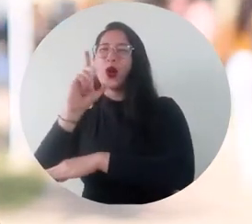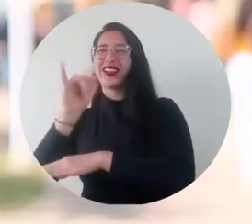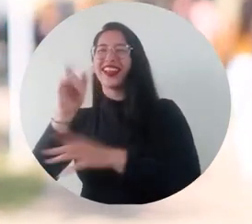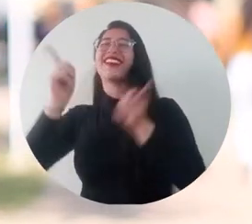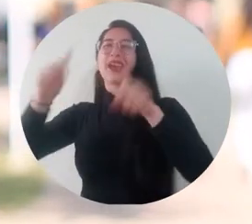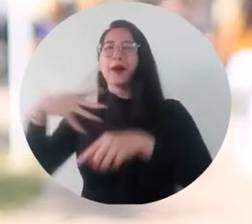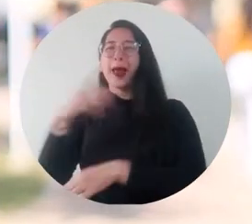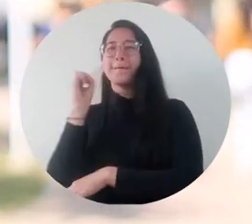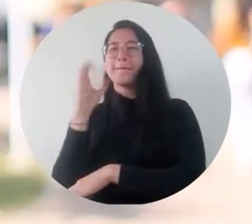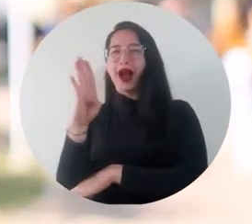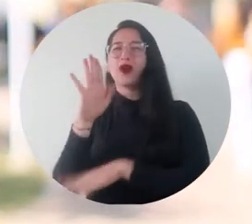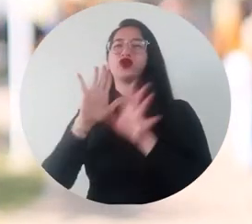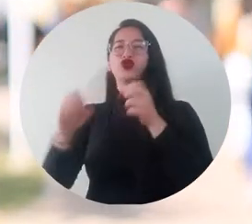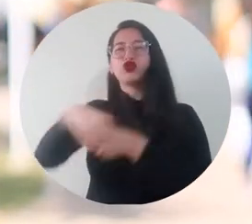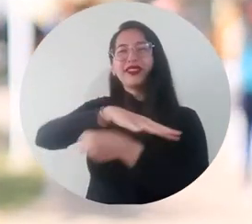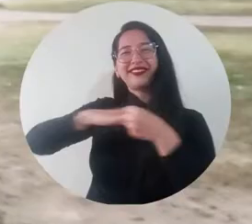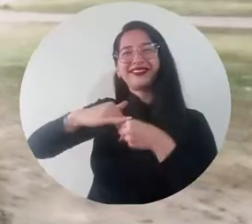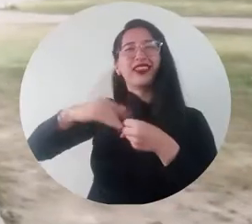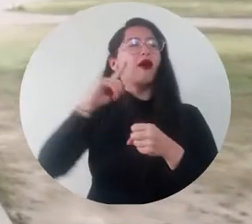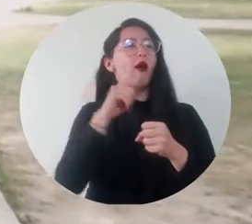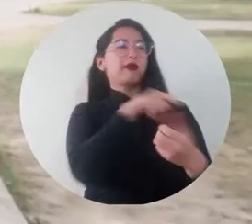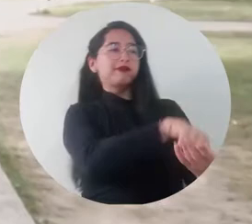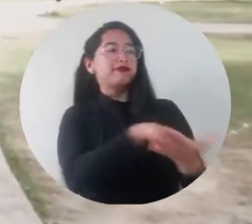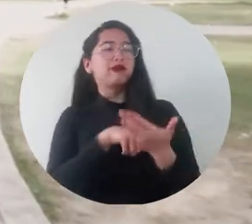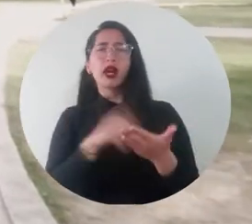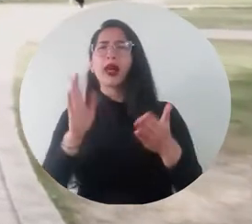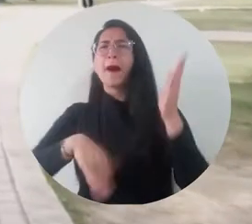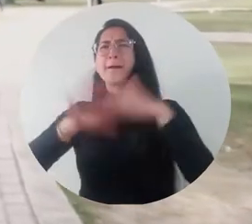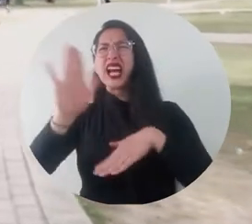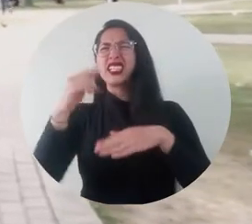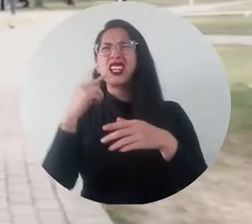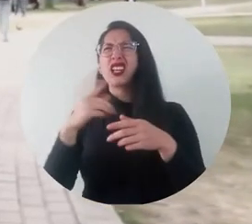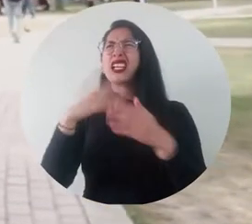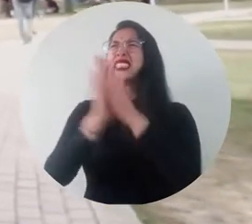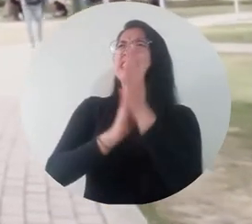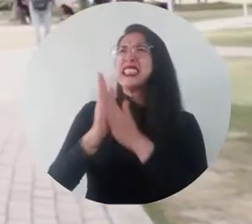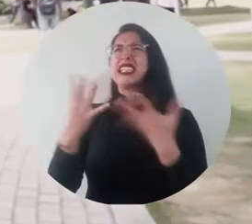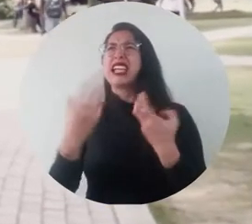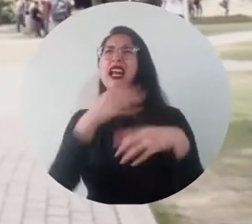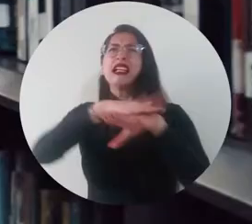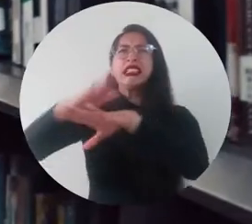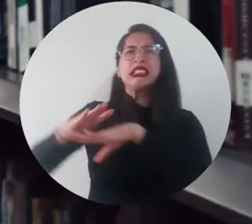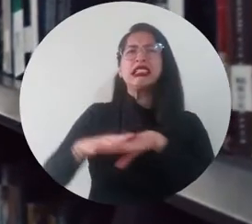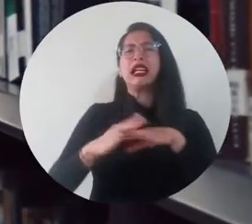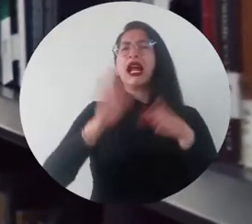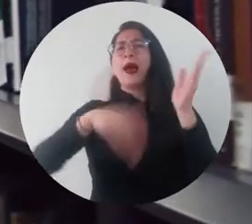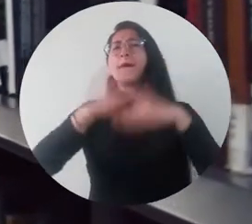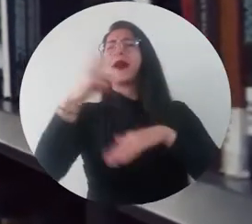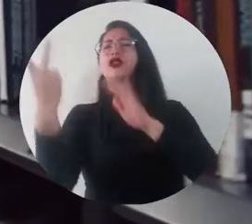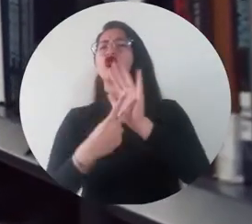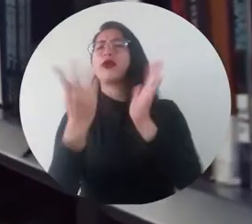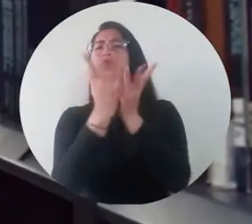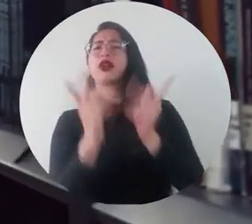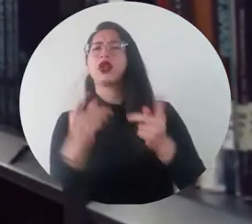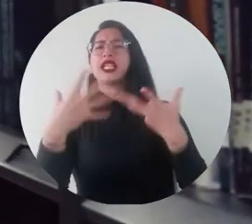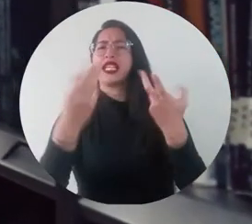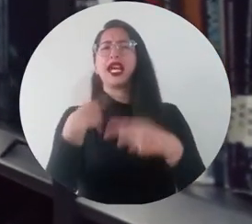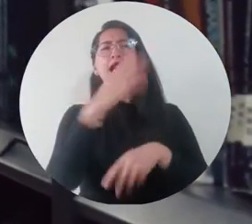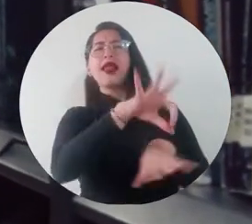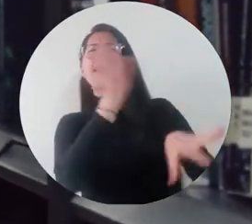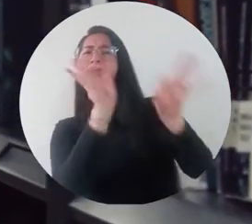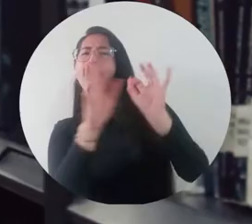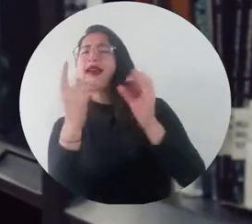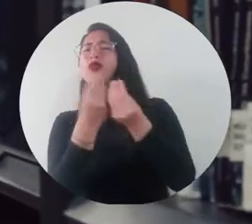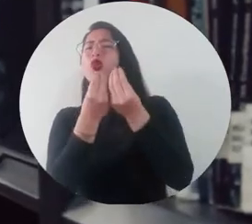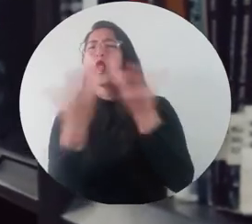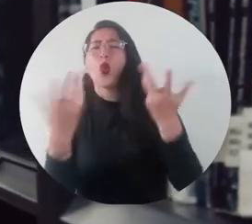la Fundación Carolina y el Banco Santander Entre más de 2.000 postulantes que participaron por la beca de la Fundación Carolina y el